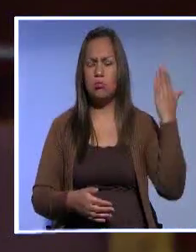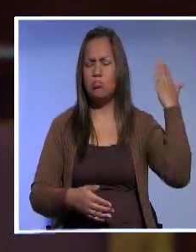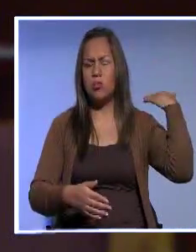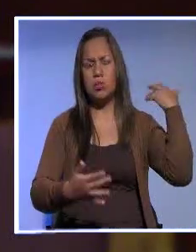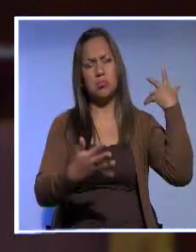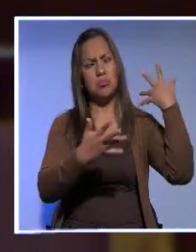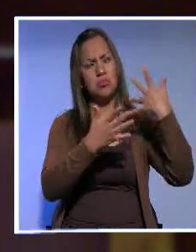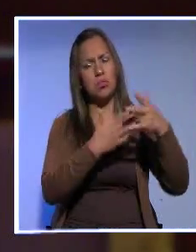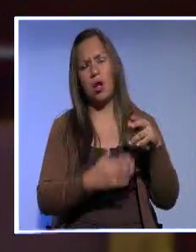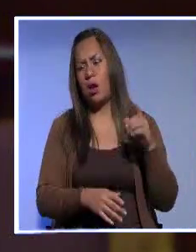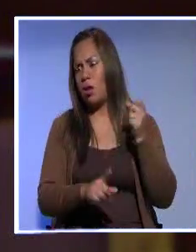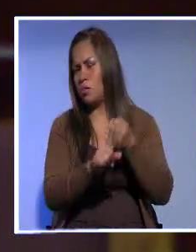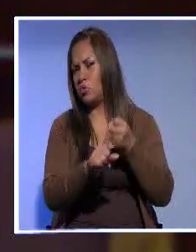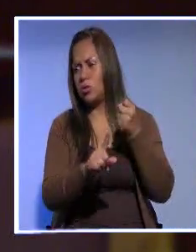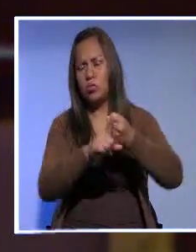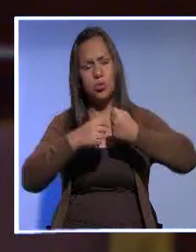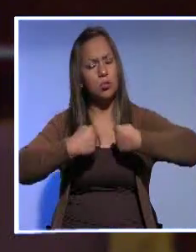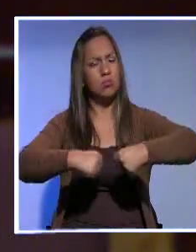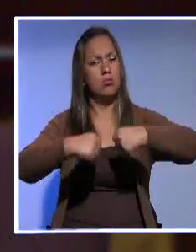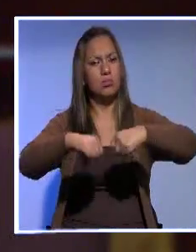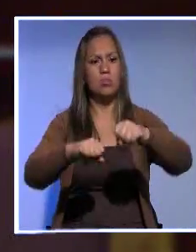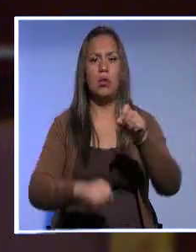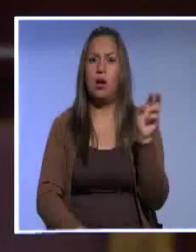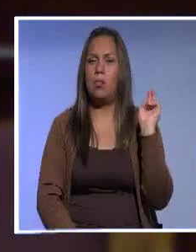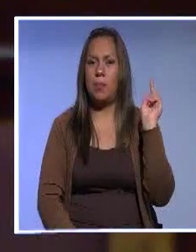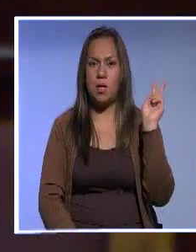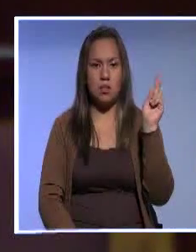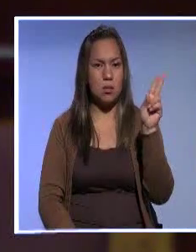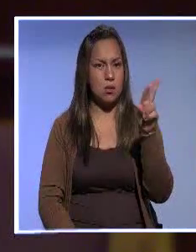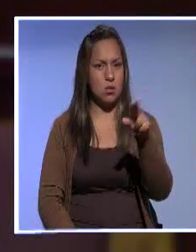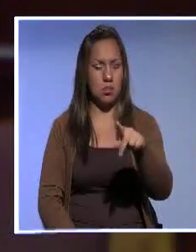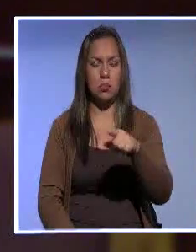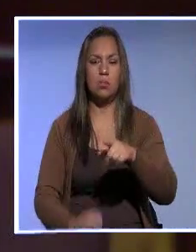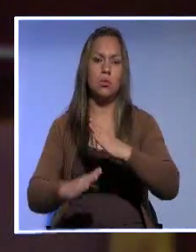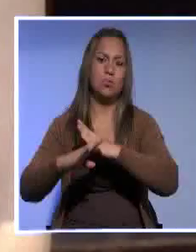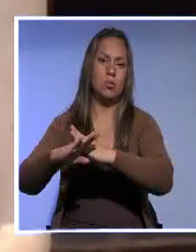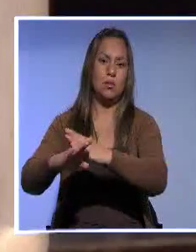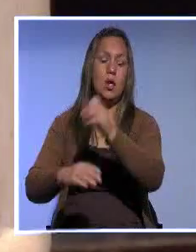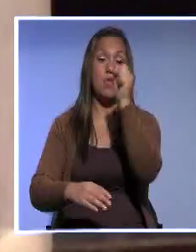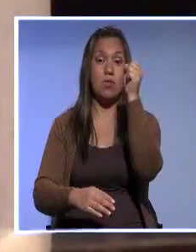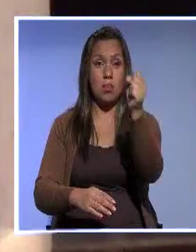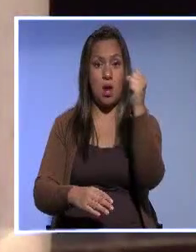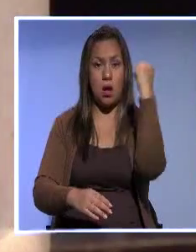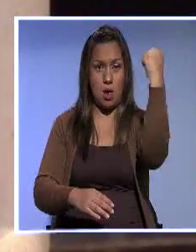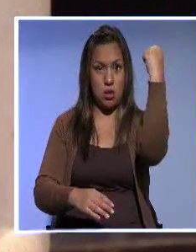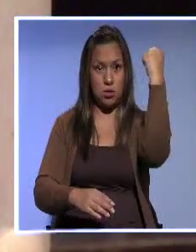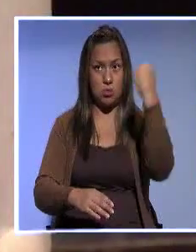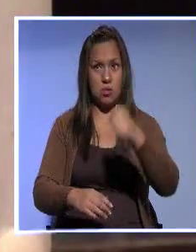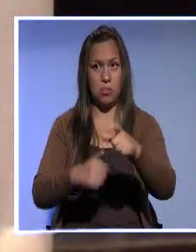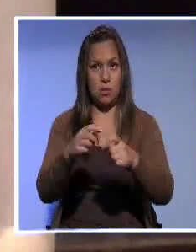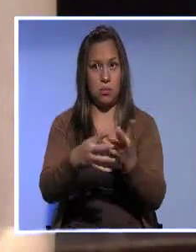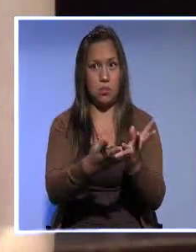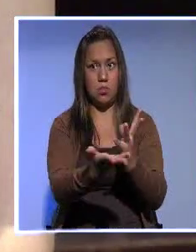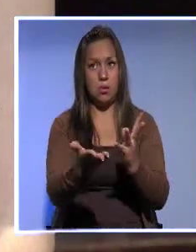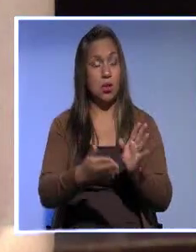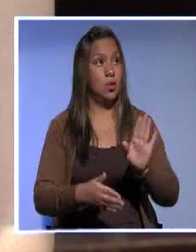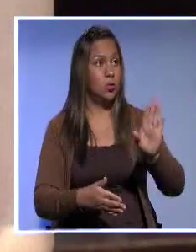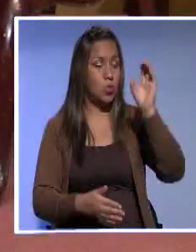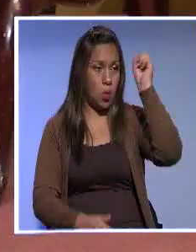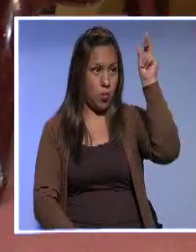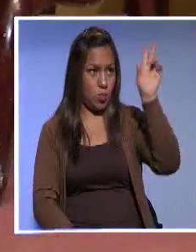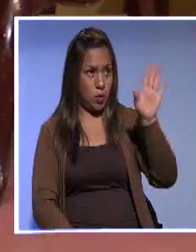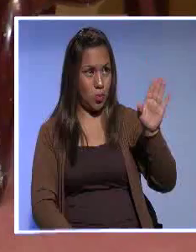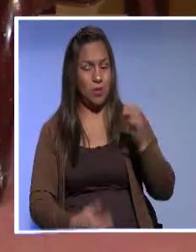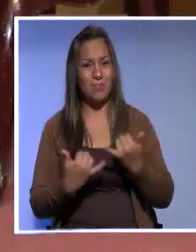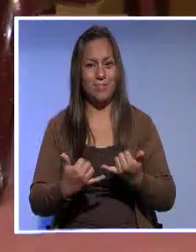a mi posición que la llevo de convicción defendiendo los derechos de las personas. Correcto. La postura del asambleísta Henry Llanes, gracias por habernos